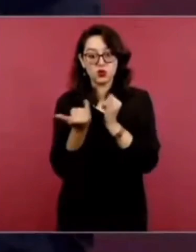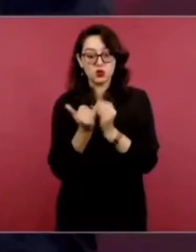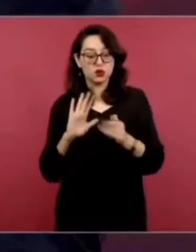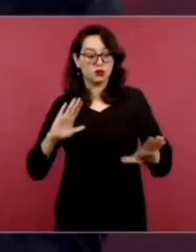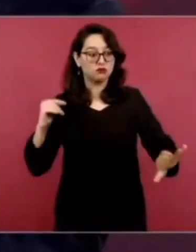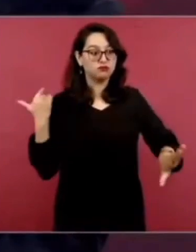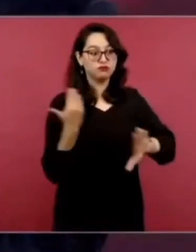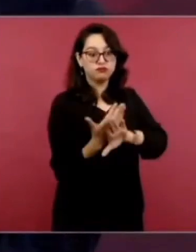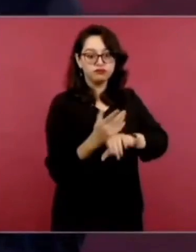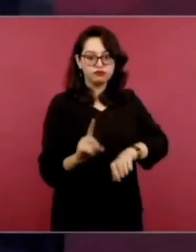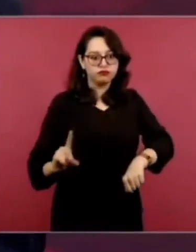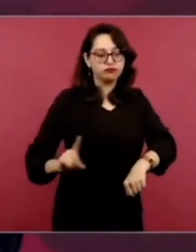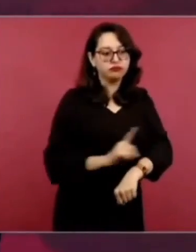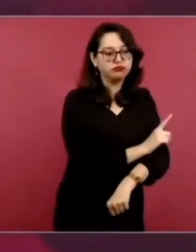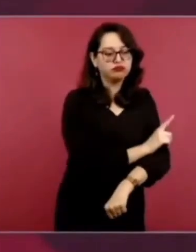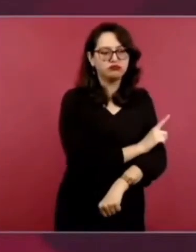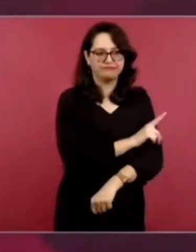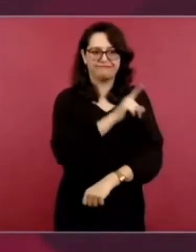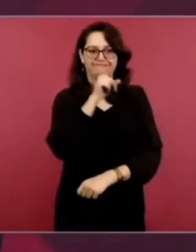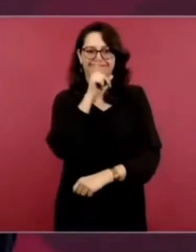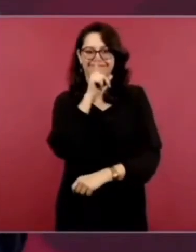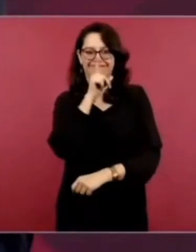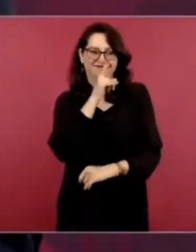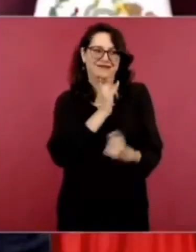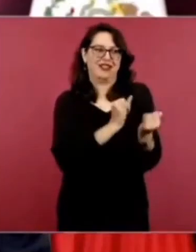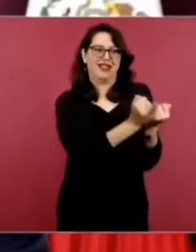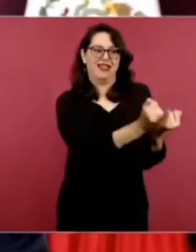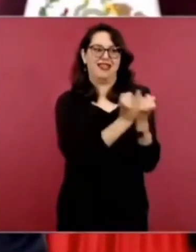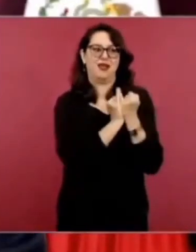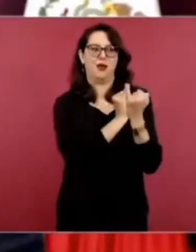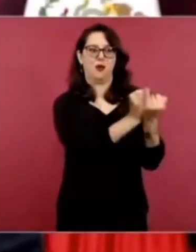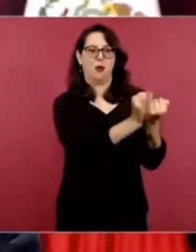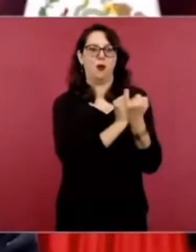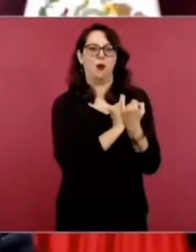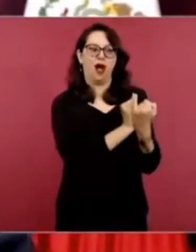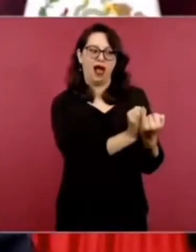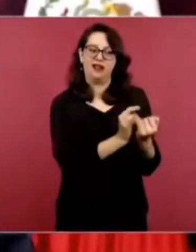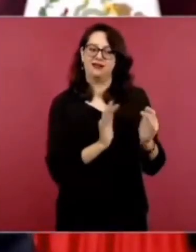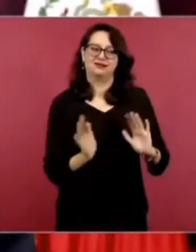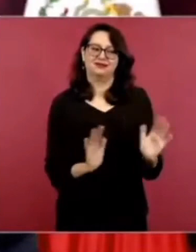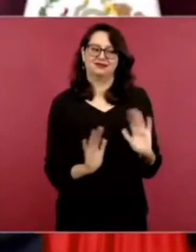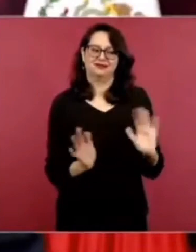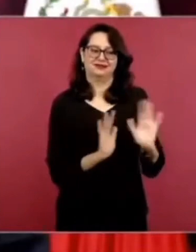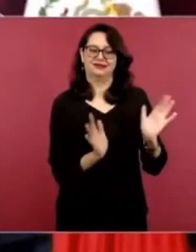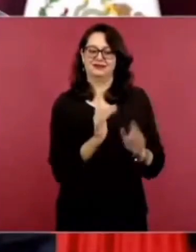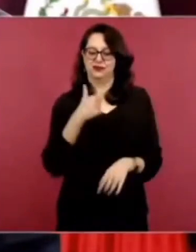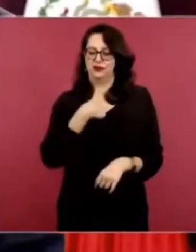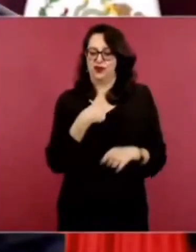sería ir en contra de nuestros principios, hacer lo mismo.